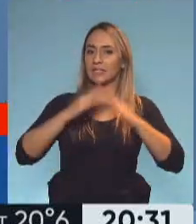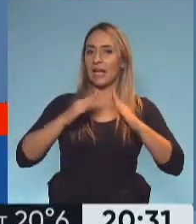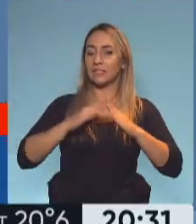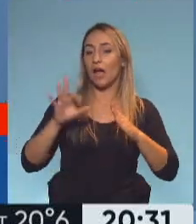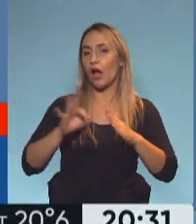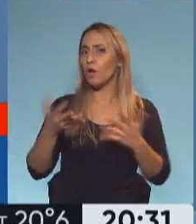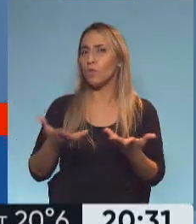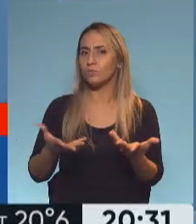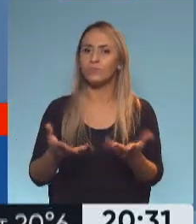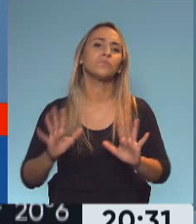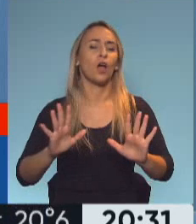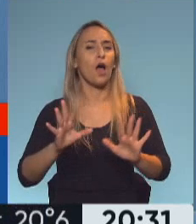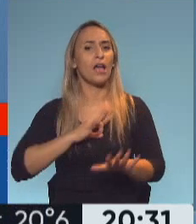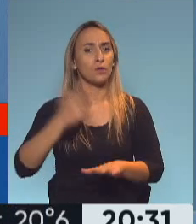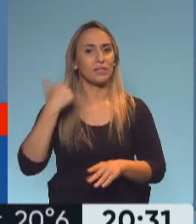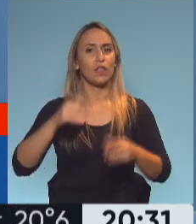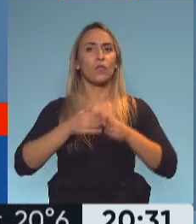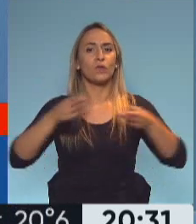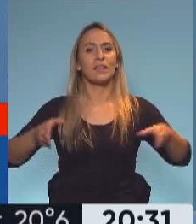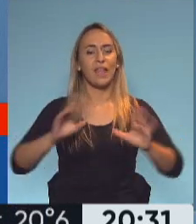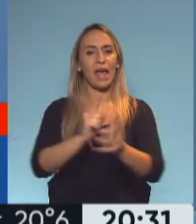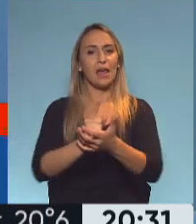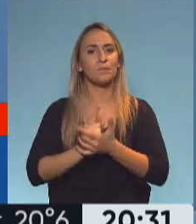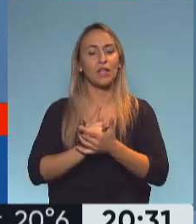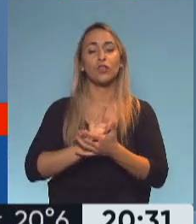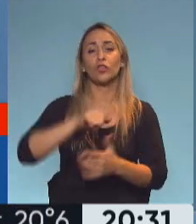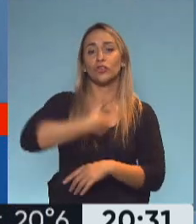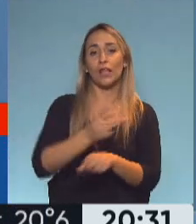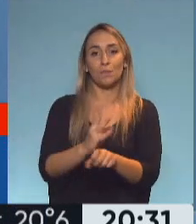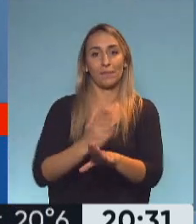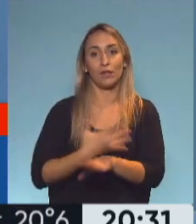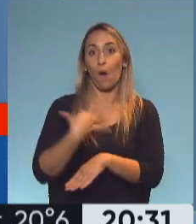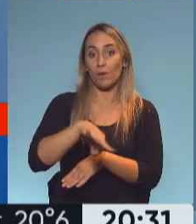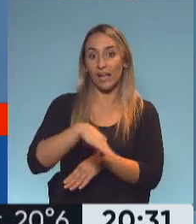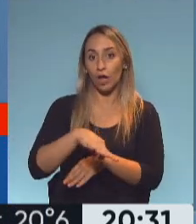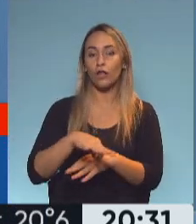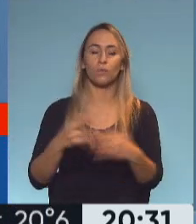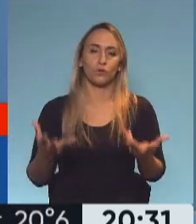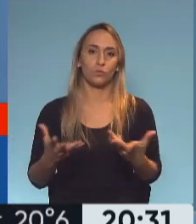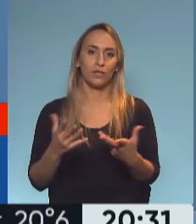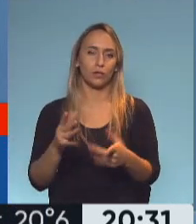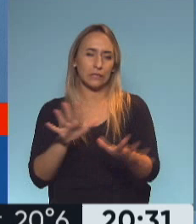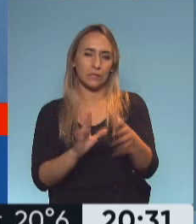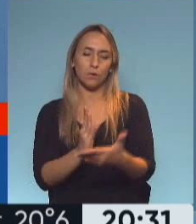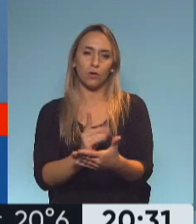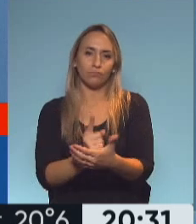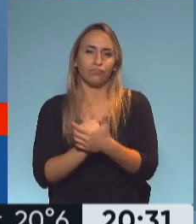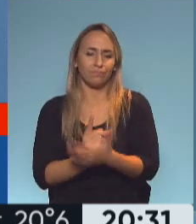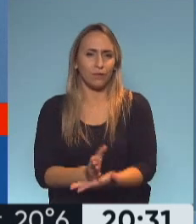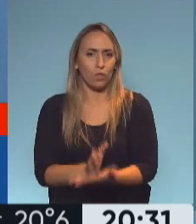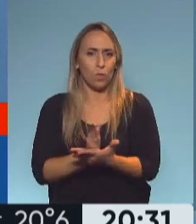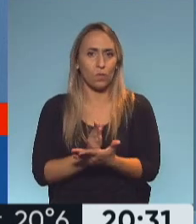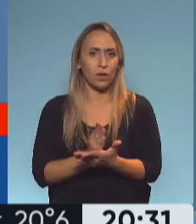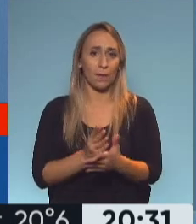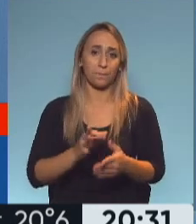durante el año pasado en el marco del aislamiento social preventivo y obligatorio que se hizo de una manera mucho más dura, mucho más estricta durante